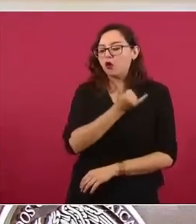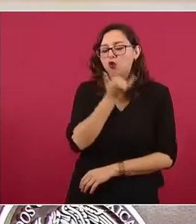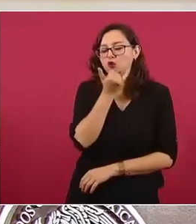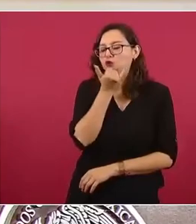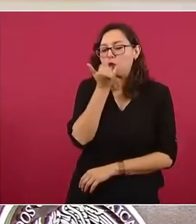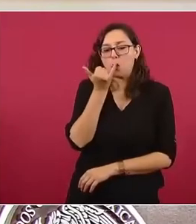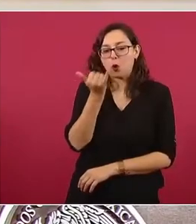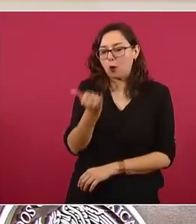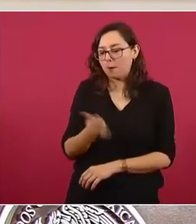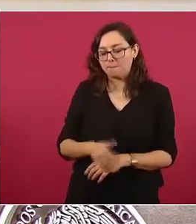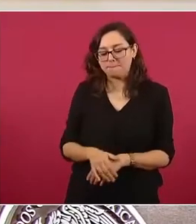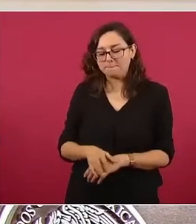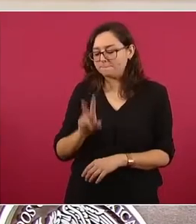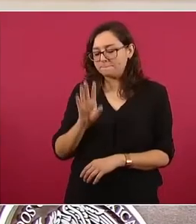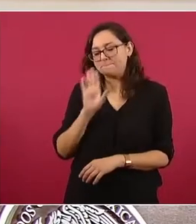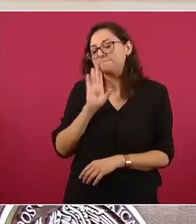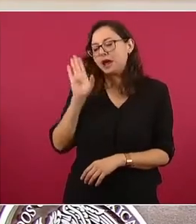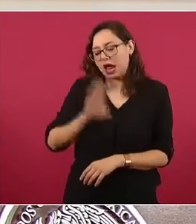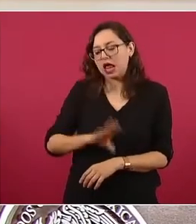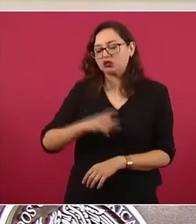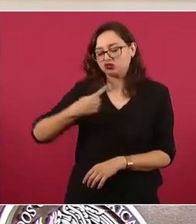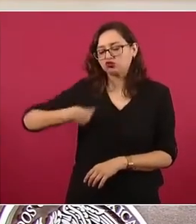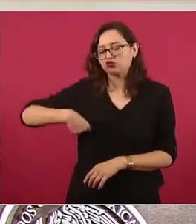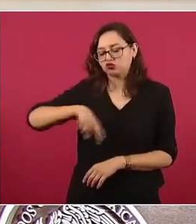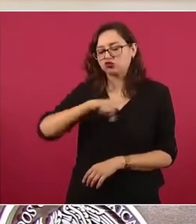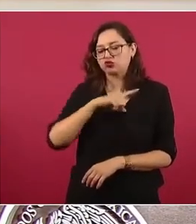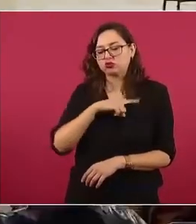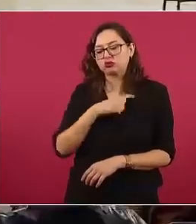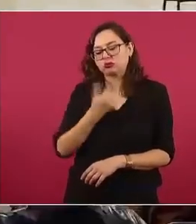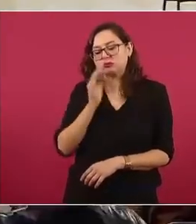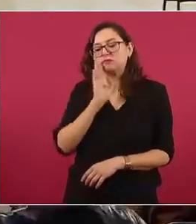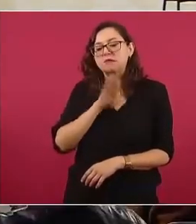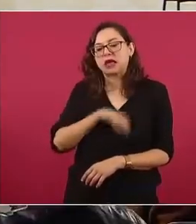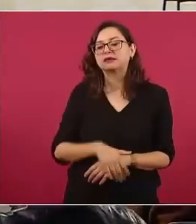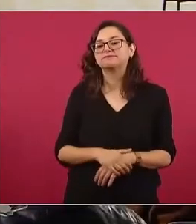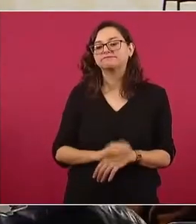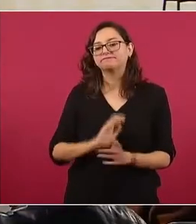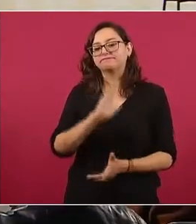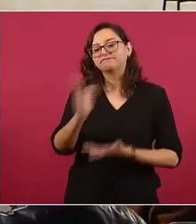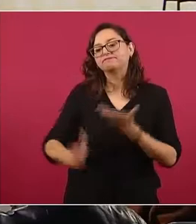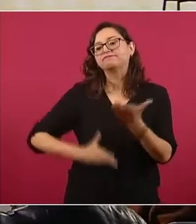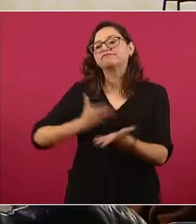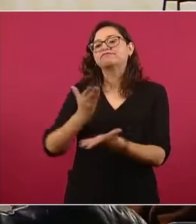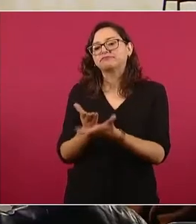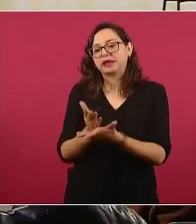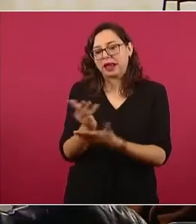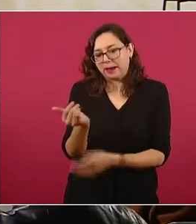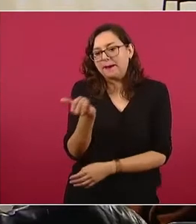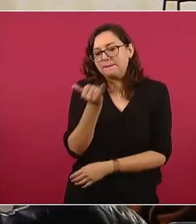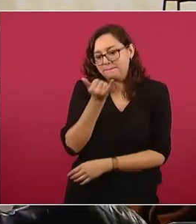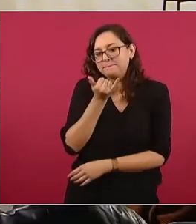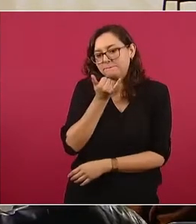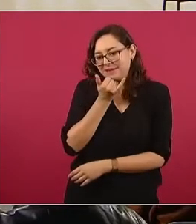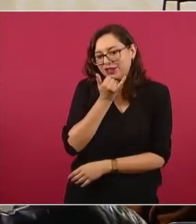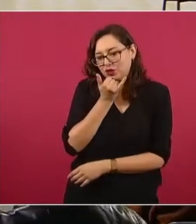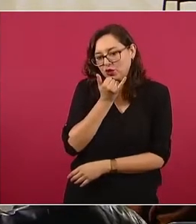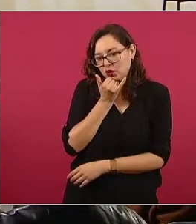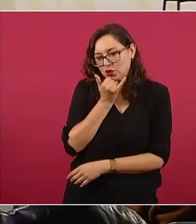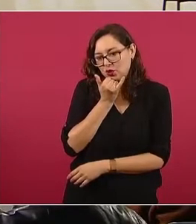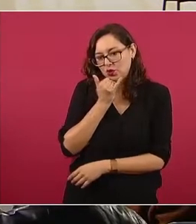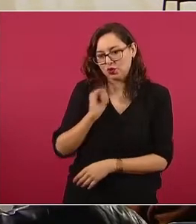esto no corresponde a la realidad. Ofrecemos disculpas a nuestros lectores y a los aludidos.